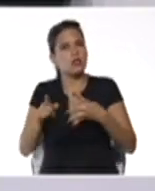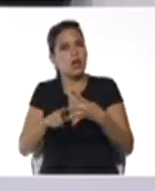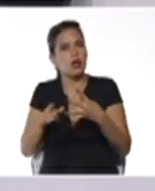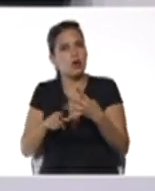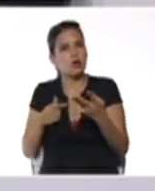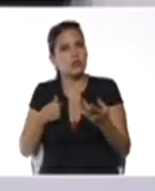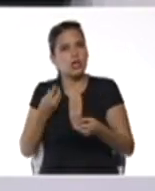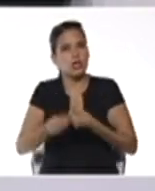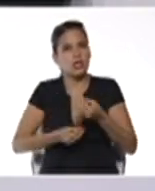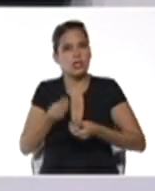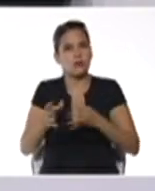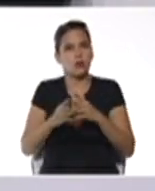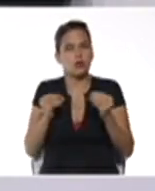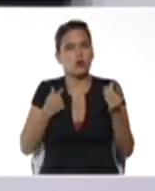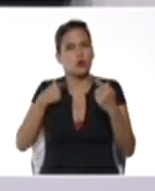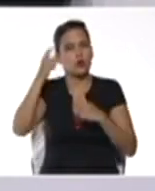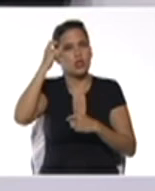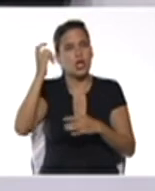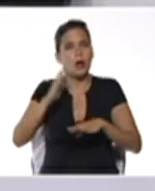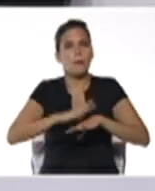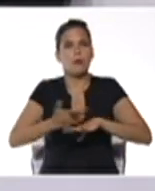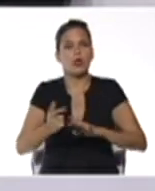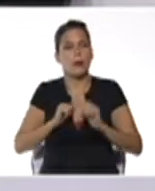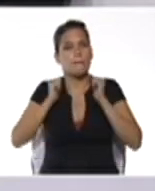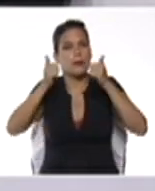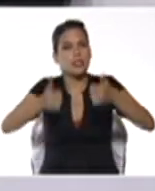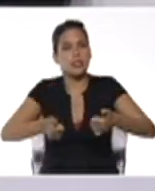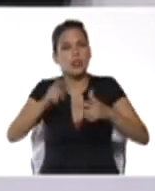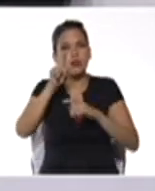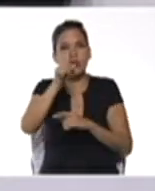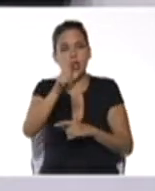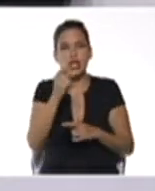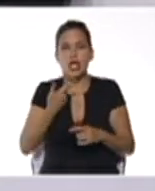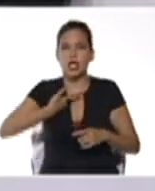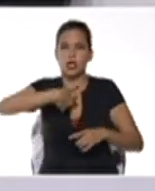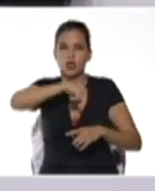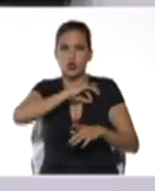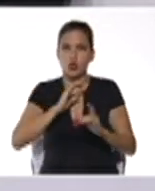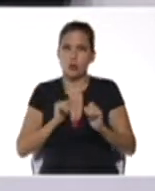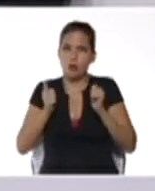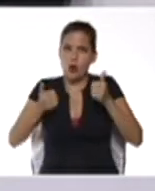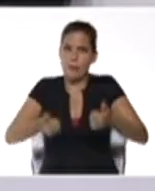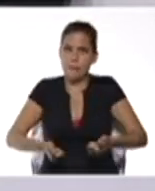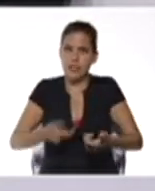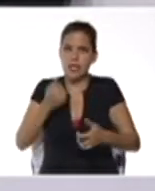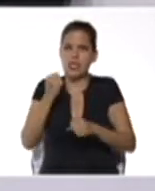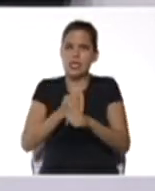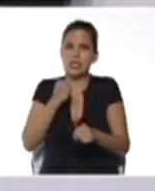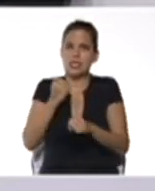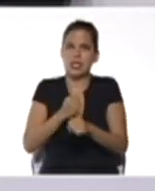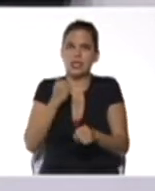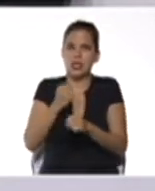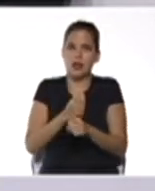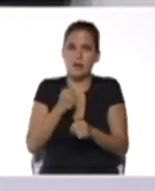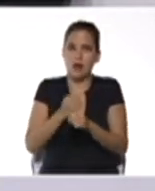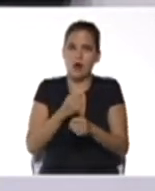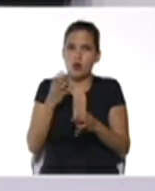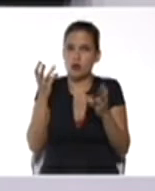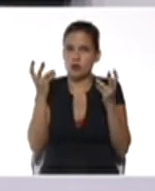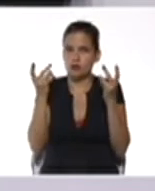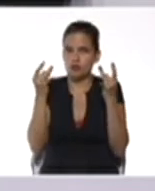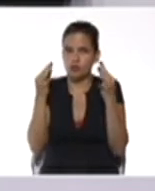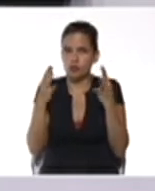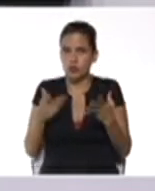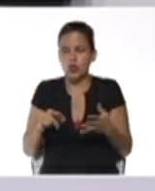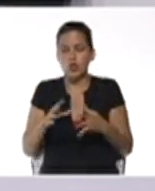vivenciar dentro del hogar porque a partir de allí es donde nosotros vamos a iniciar ese trabajo de las habilidades numéricas